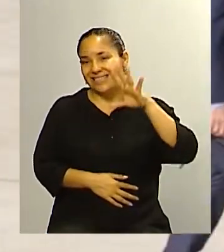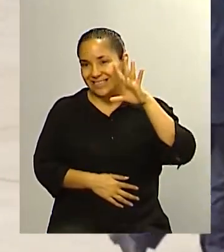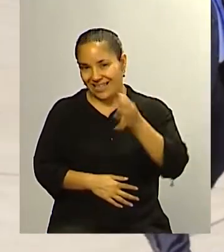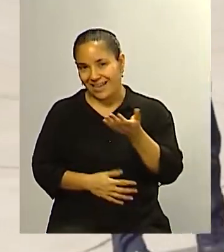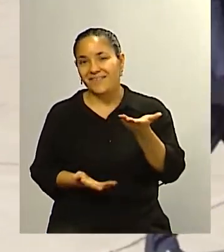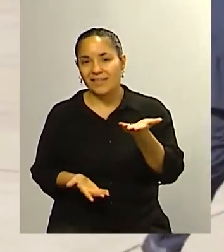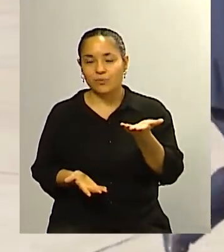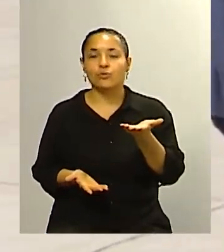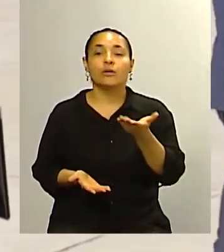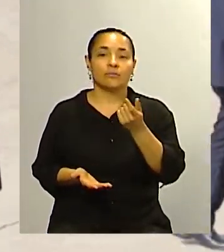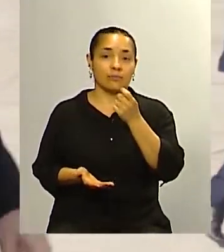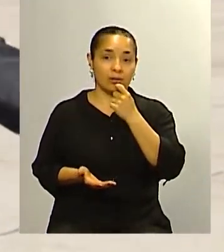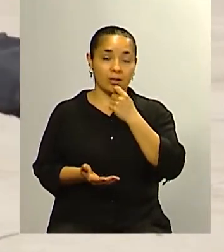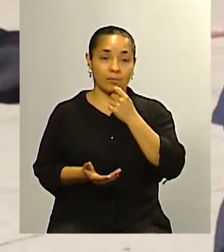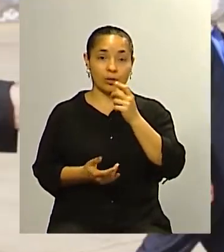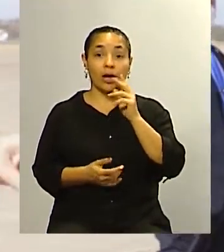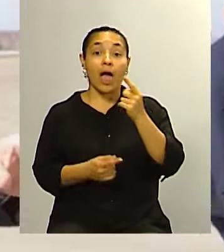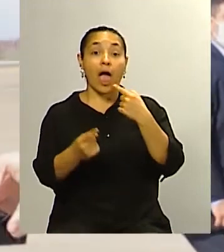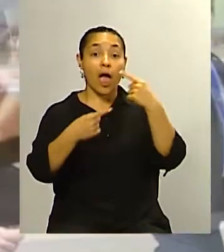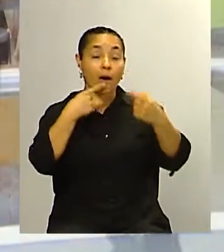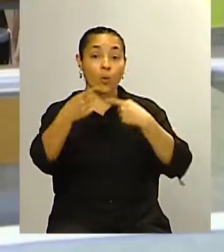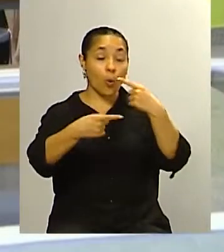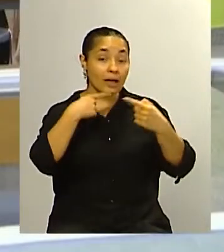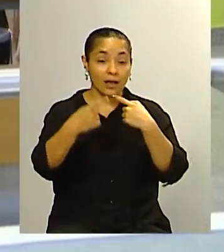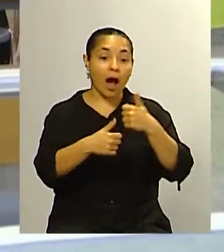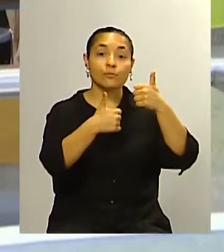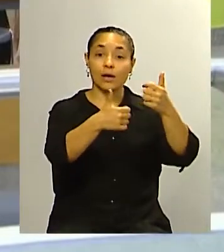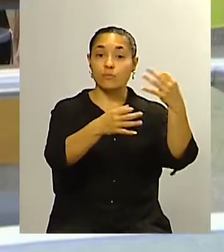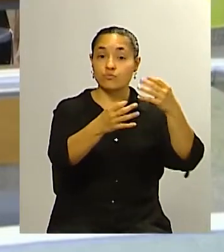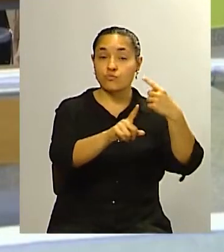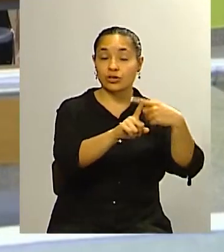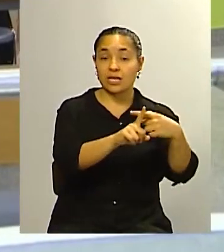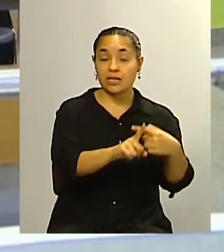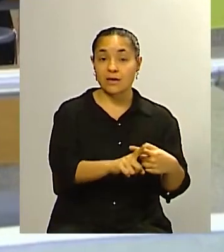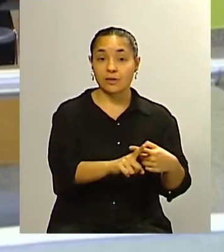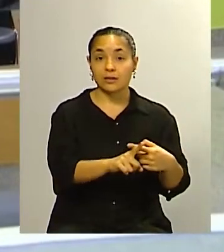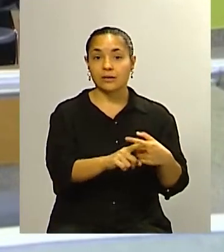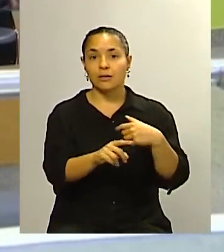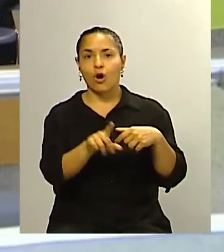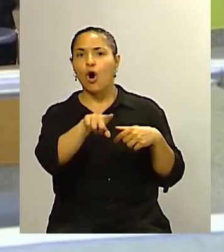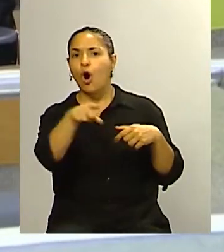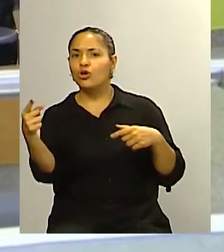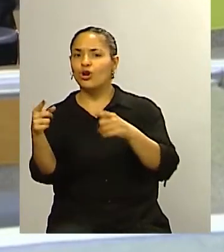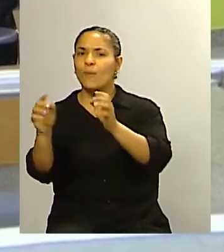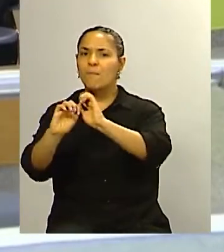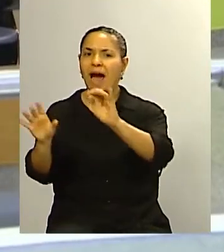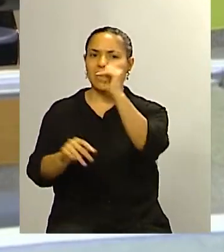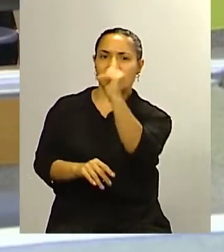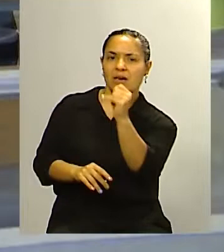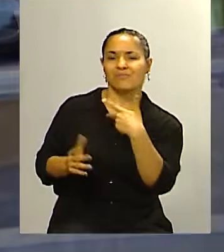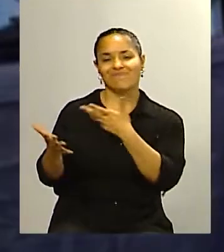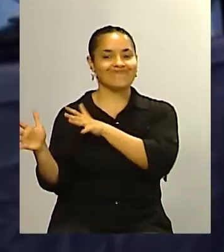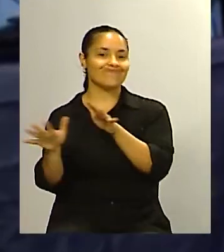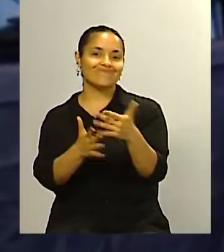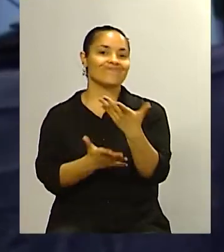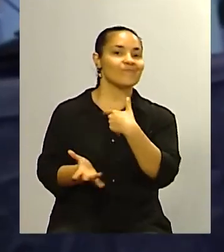le doy bolilla a las encuestas que me dan bien y relativizo todo aquello que me da mal en realidad